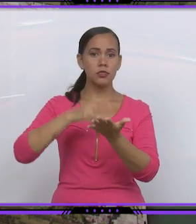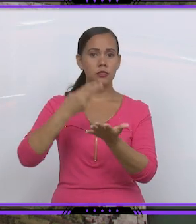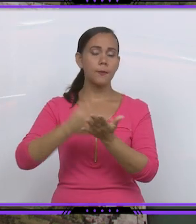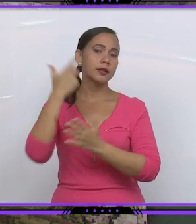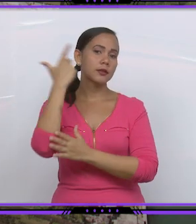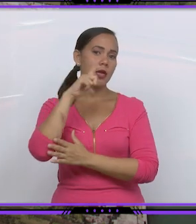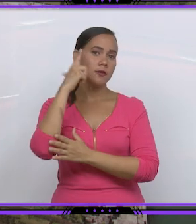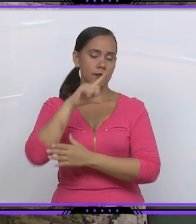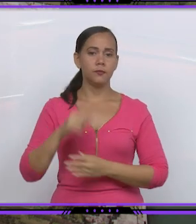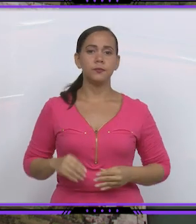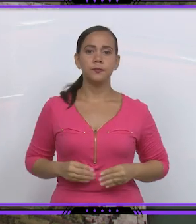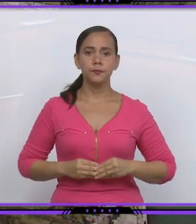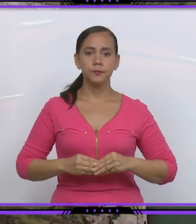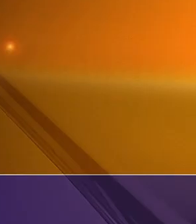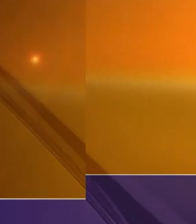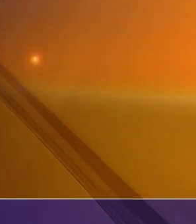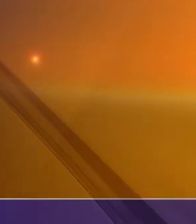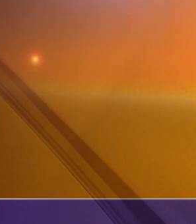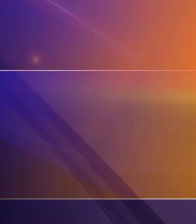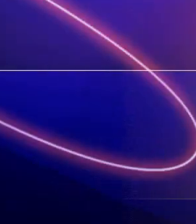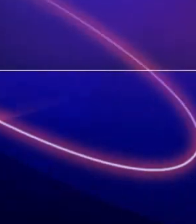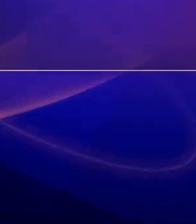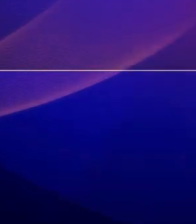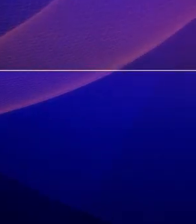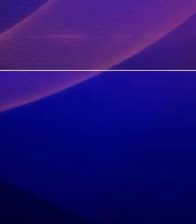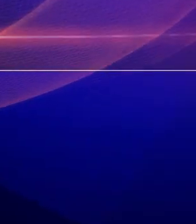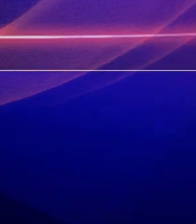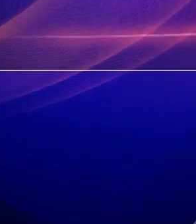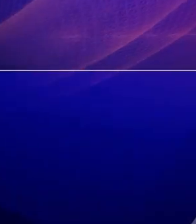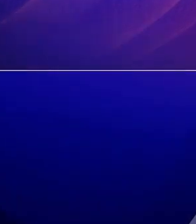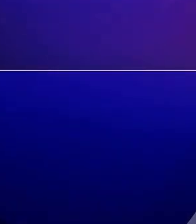Lenguaje de Señas, Yaisel Ginarte Fraga. Música